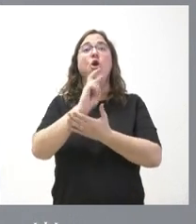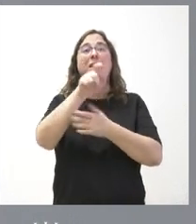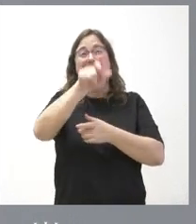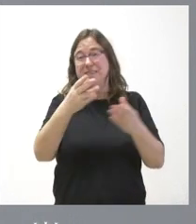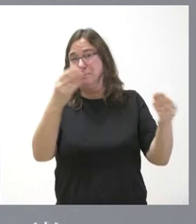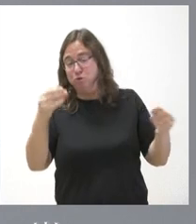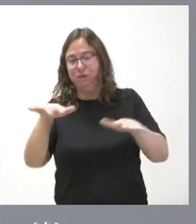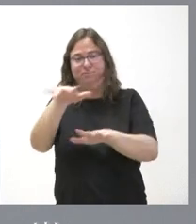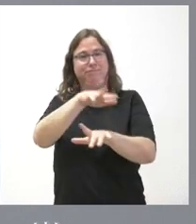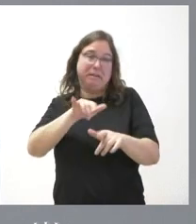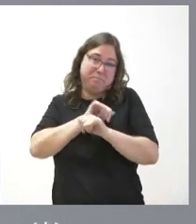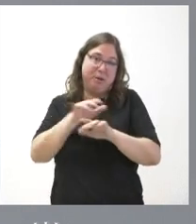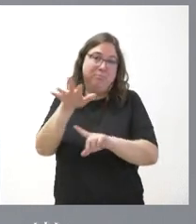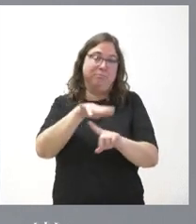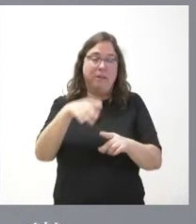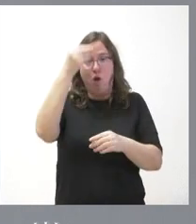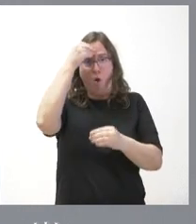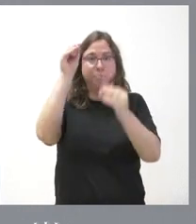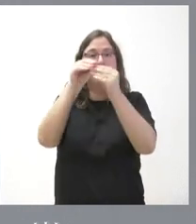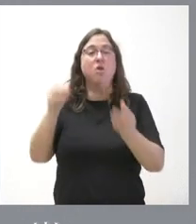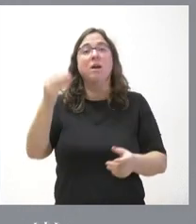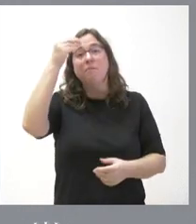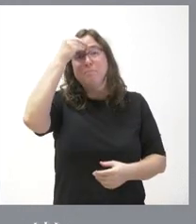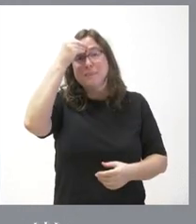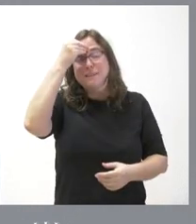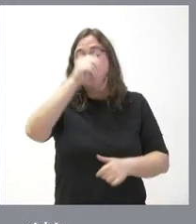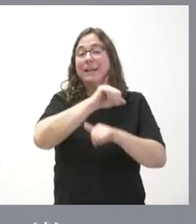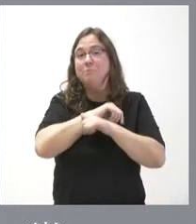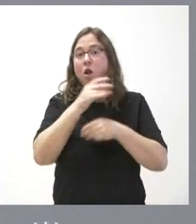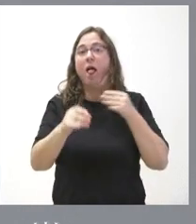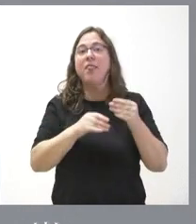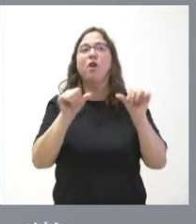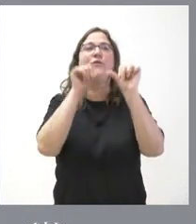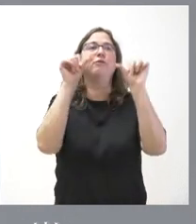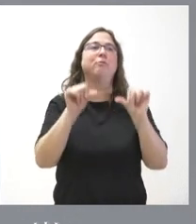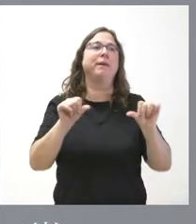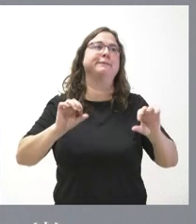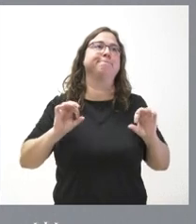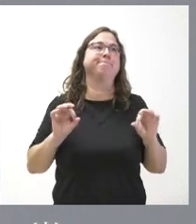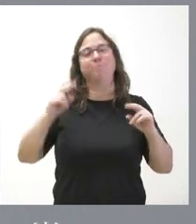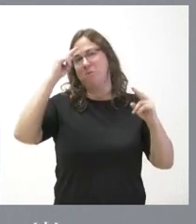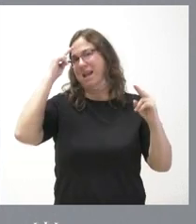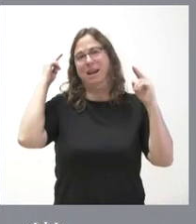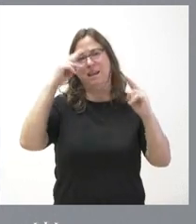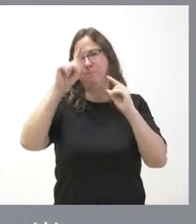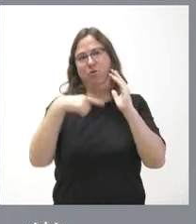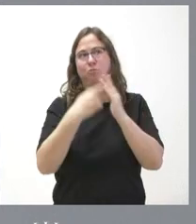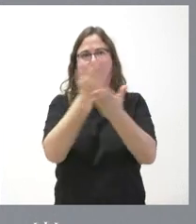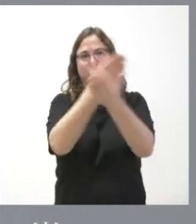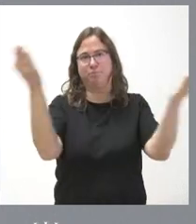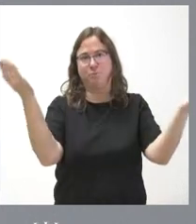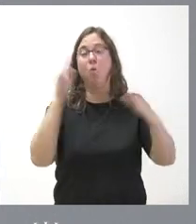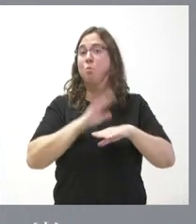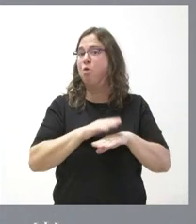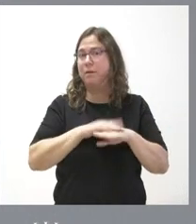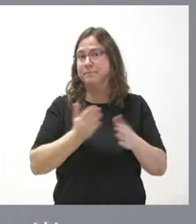espero pues lo que creemos y espero además hacerlo desde el respeto absoluto a los demás porque